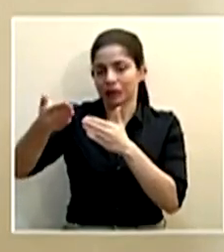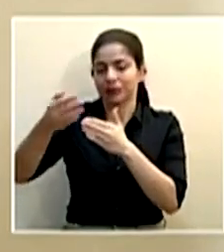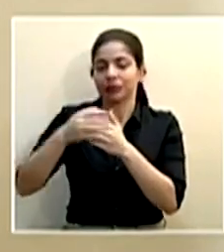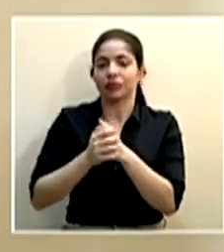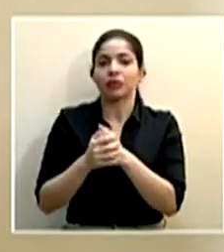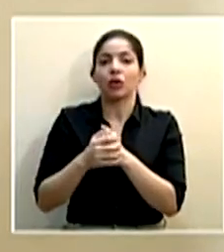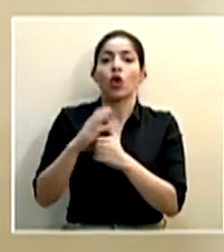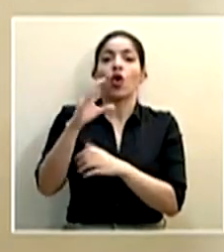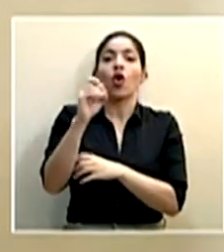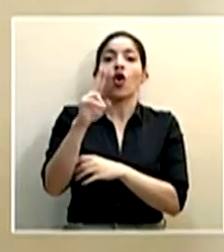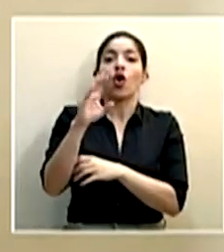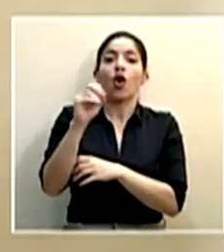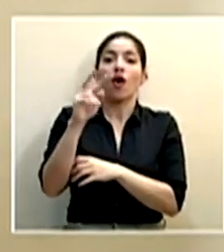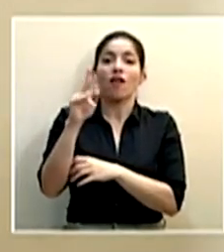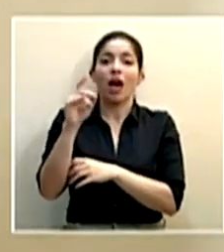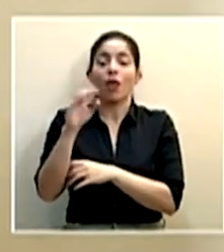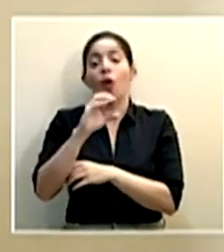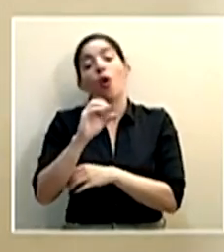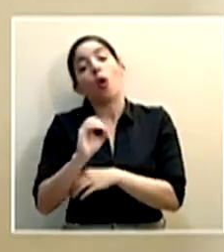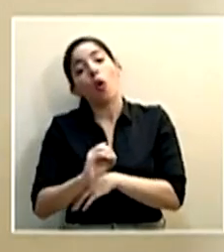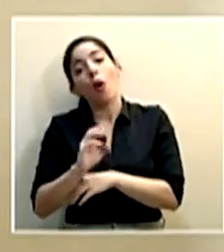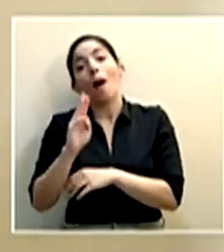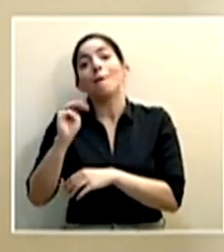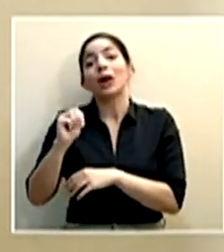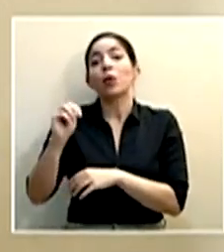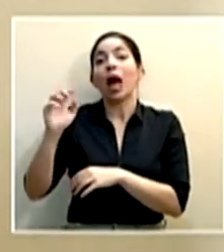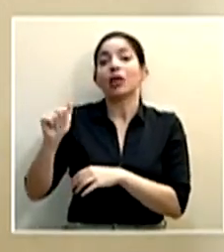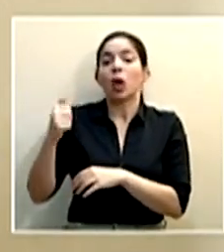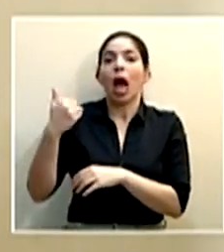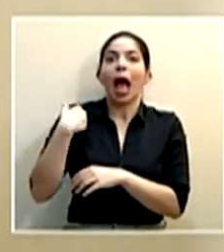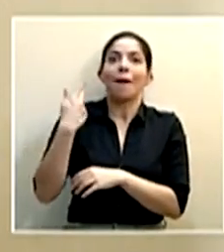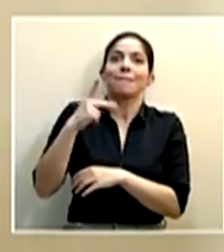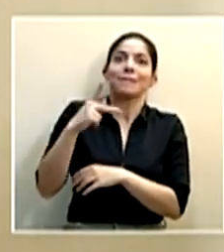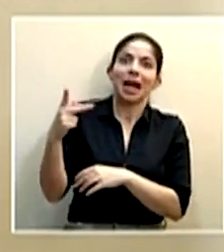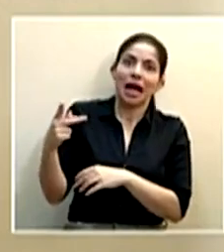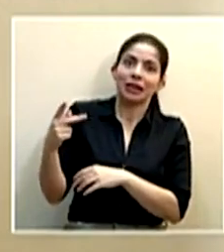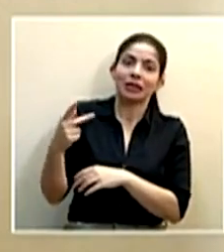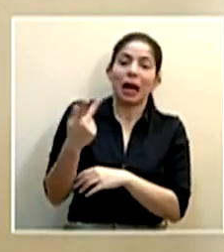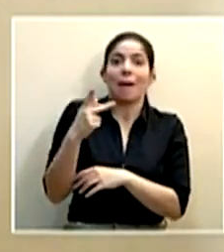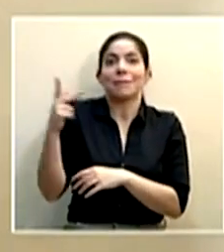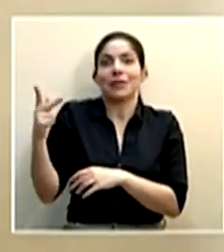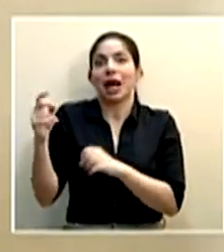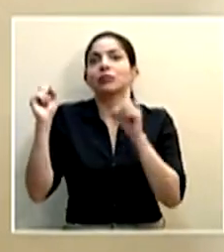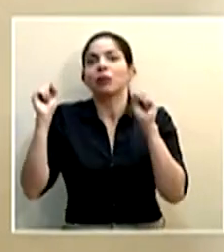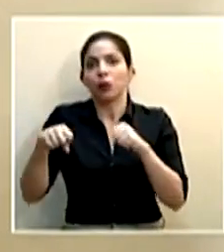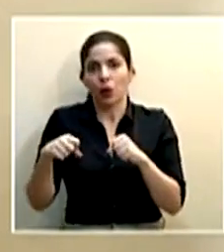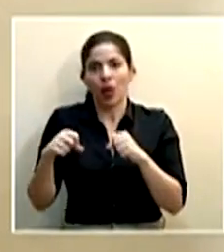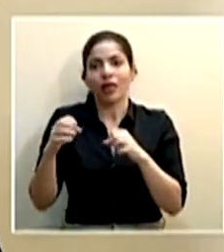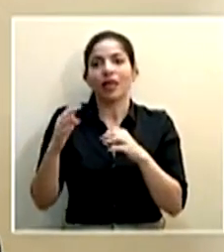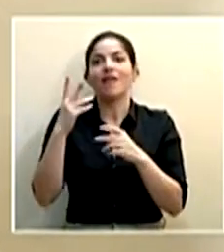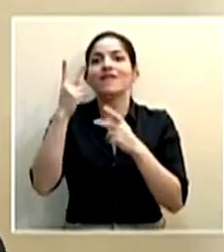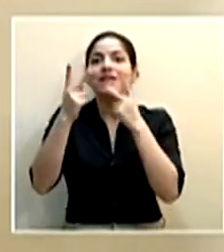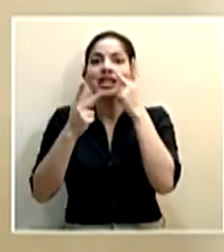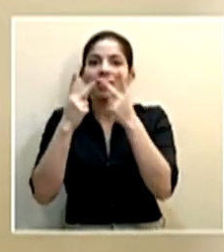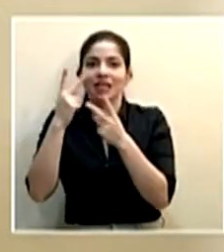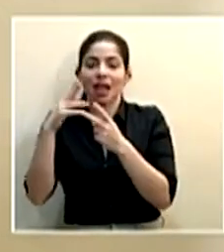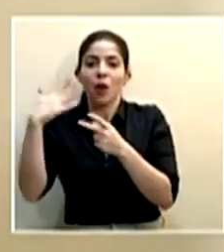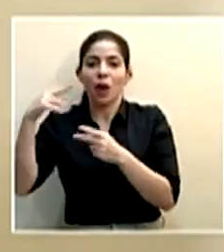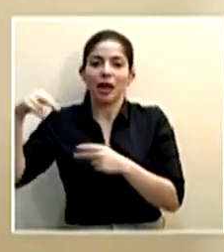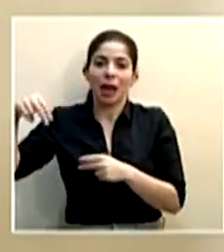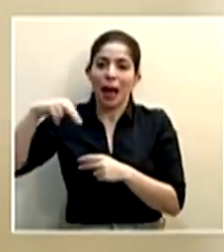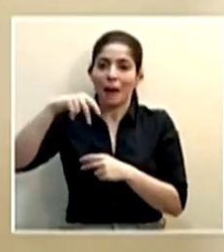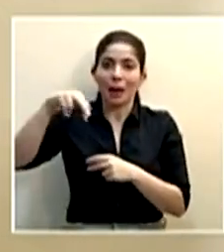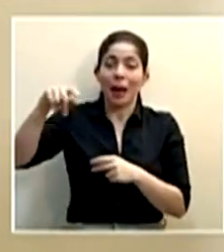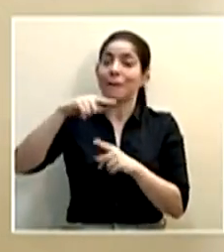en Corcovado o en Manuel Antonio hay playa, y que pues la playa va a poder ser visitada por el turista como lo hace al caminar a los